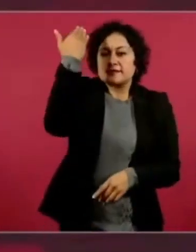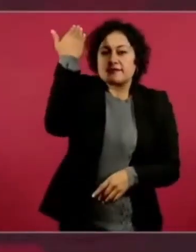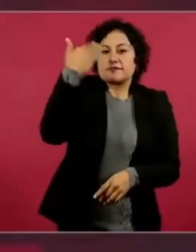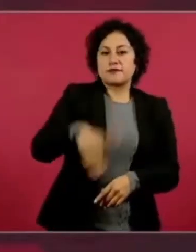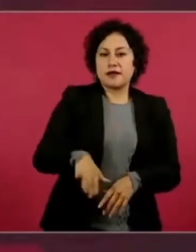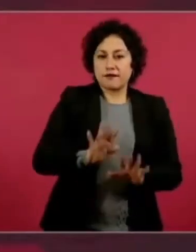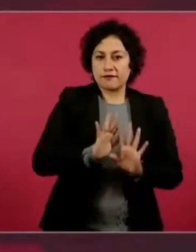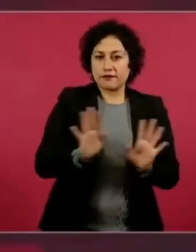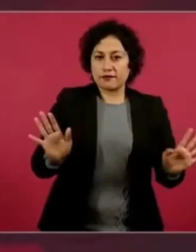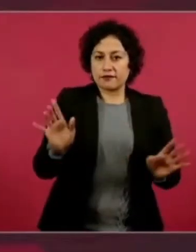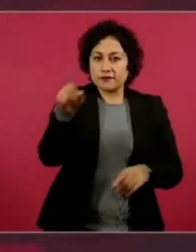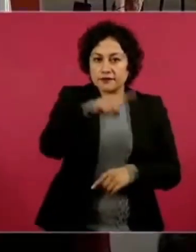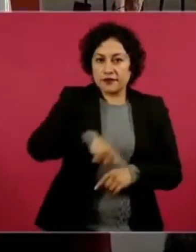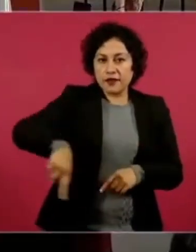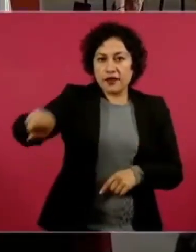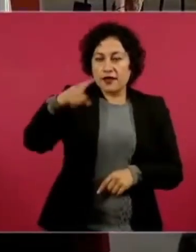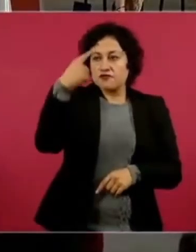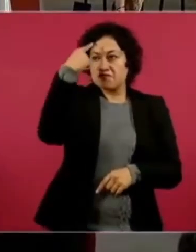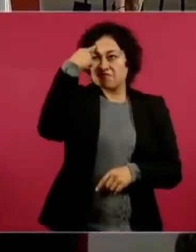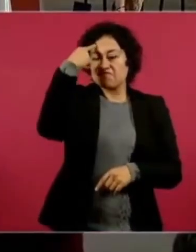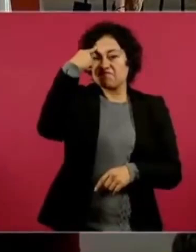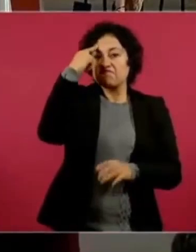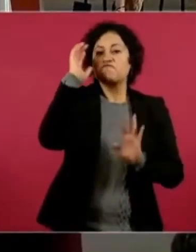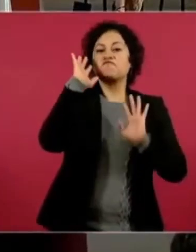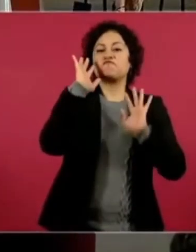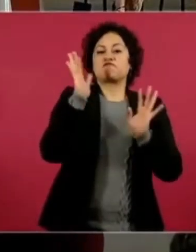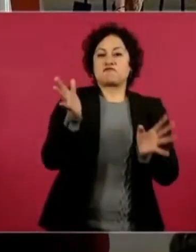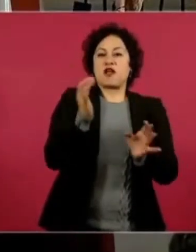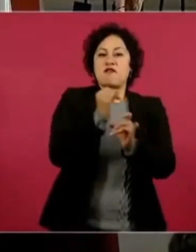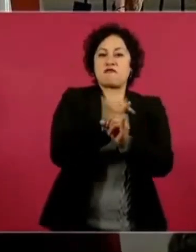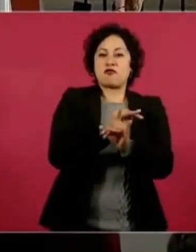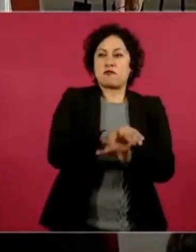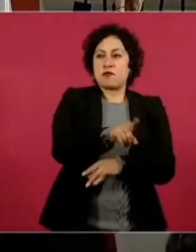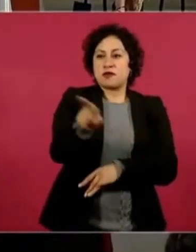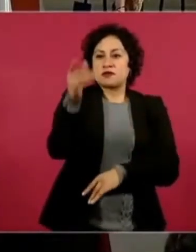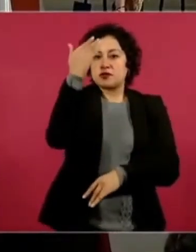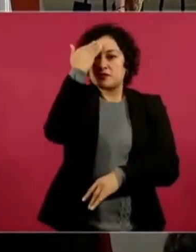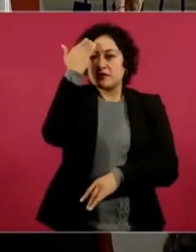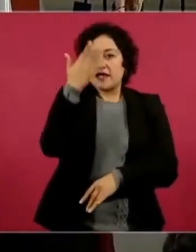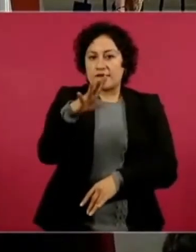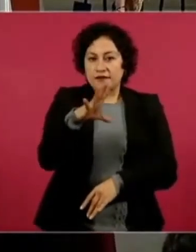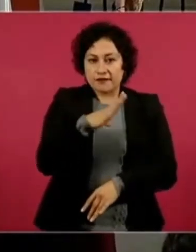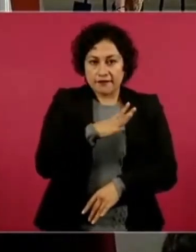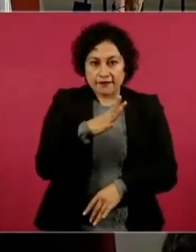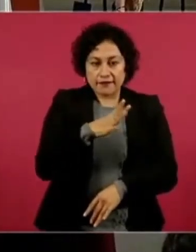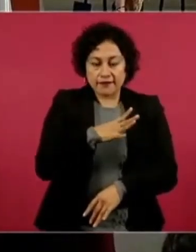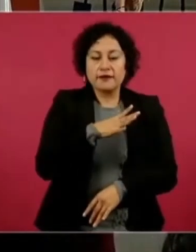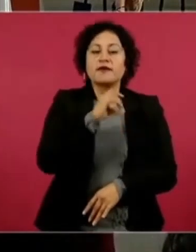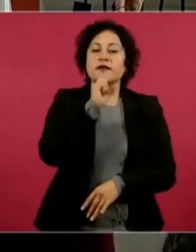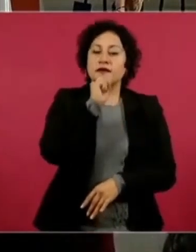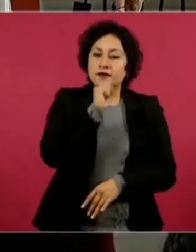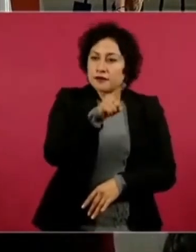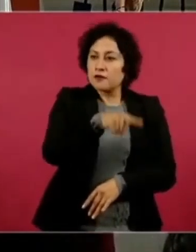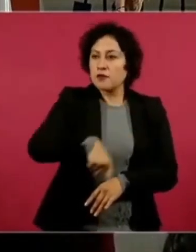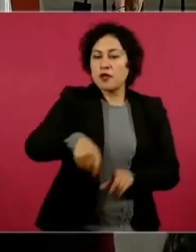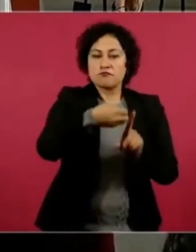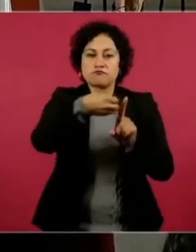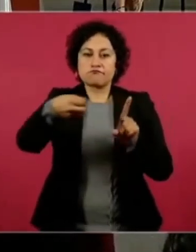informada y ayudando